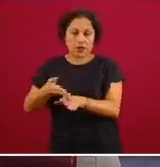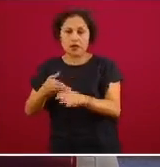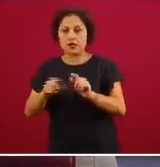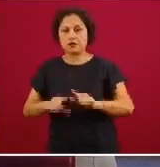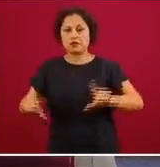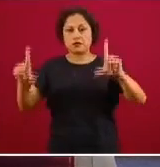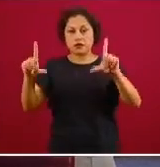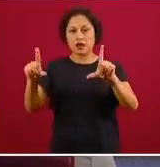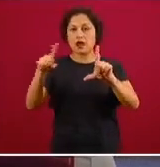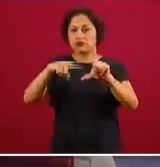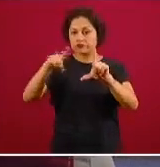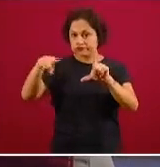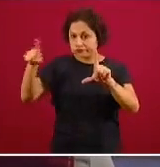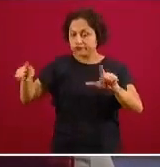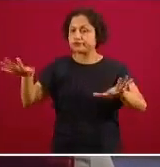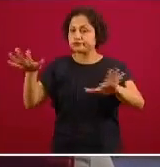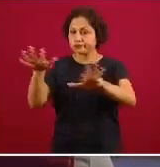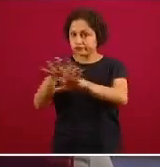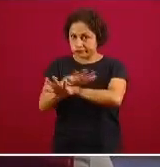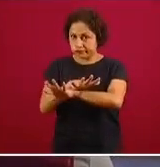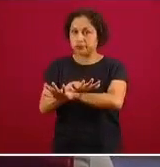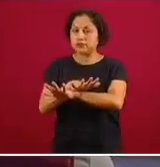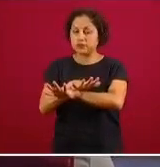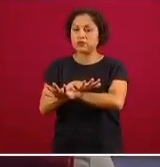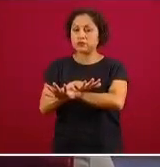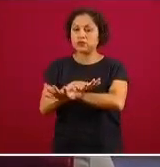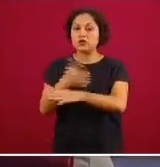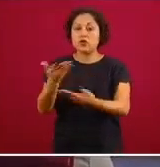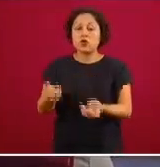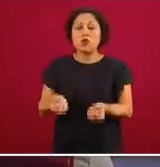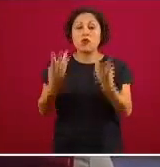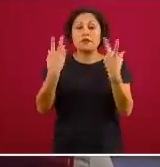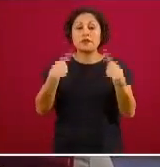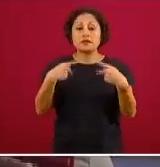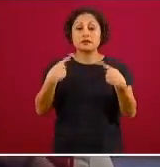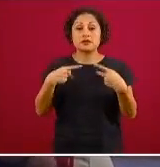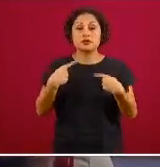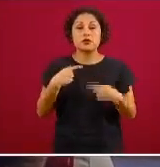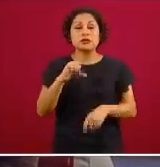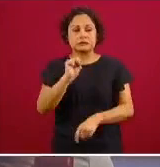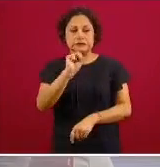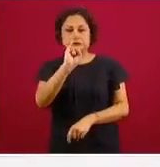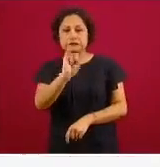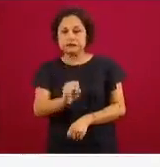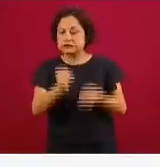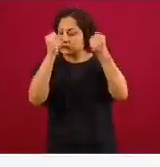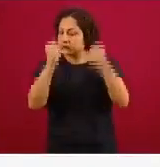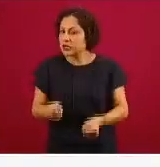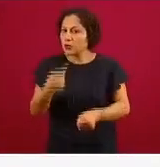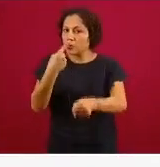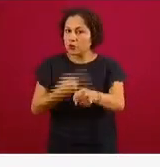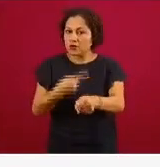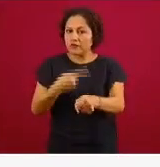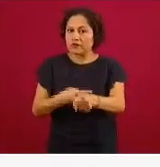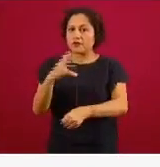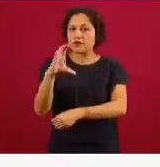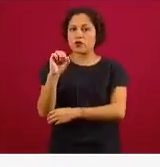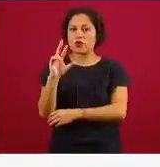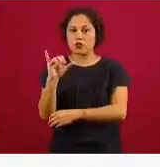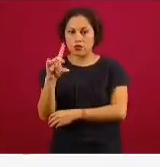distribución de la frecuencia de positivos es decir personas que tienen COVID